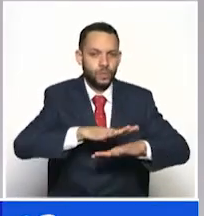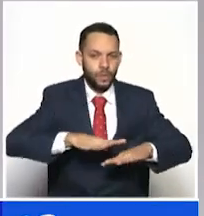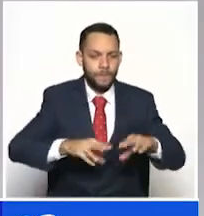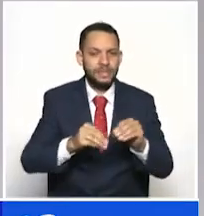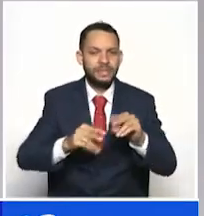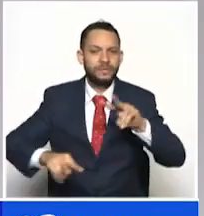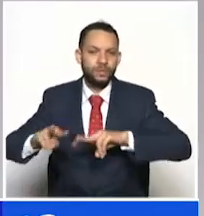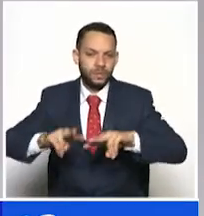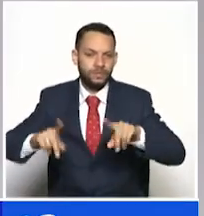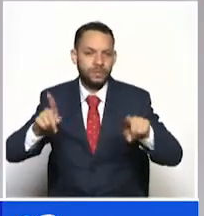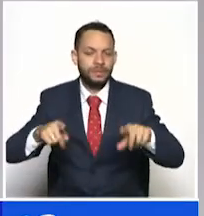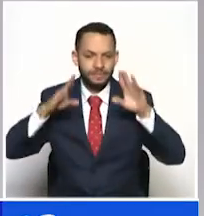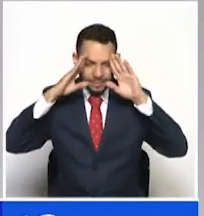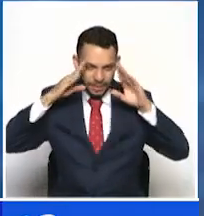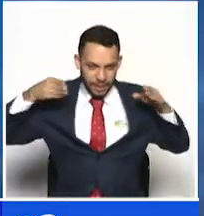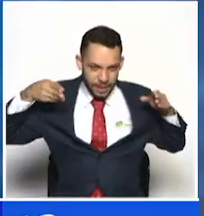turistas.